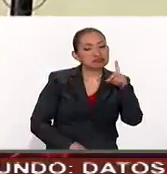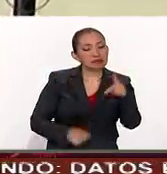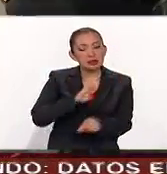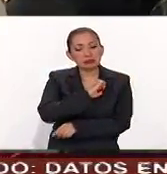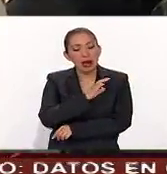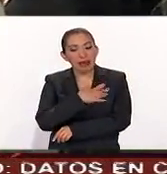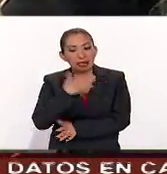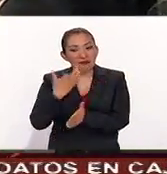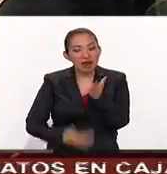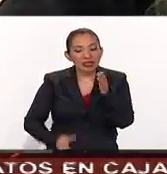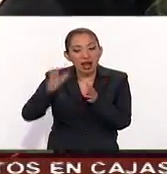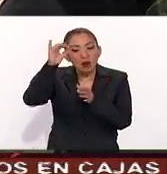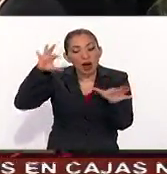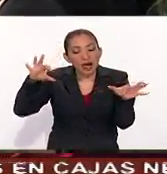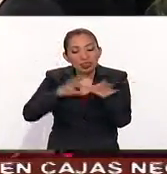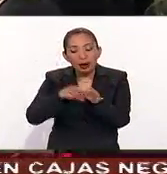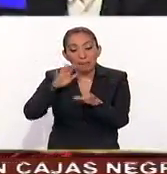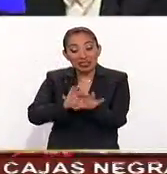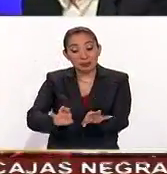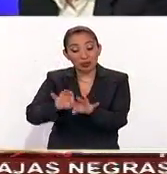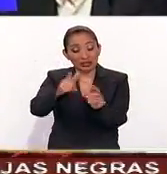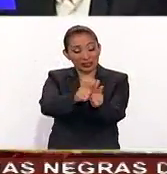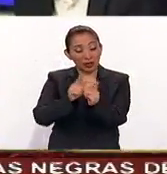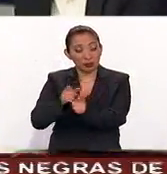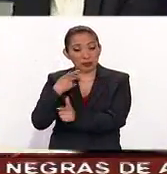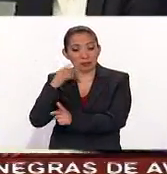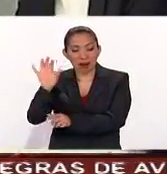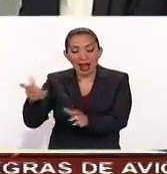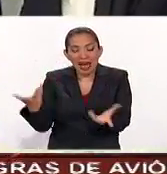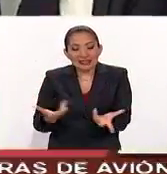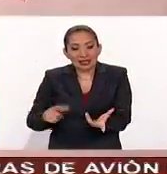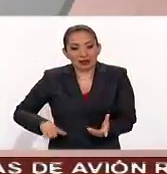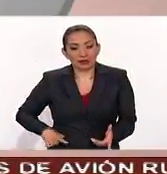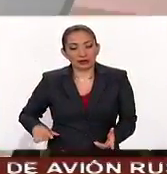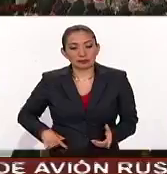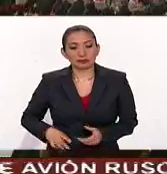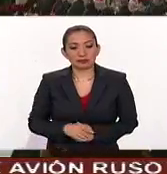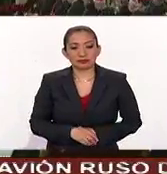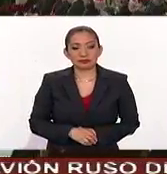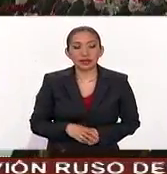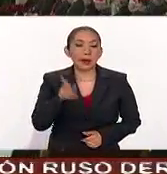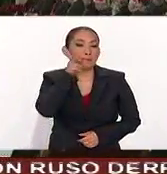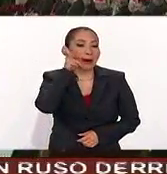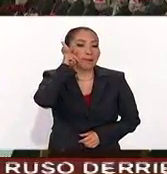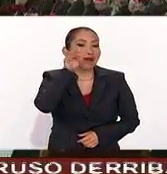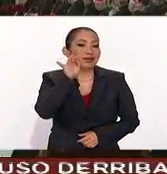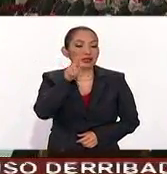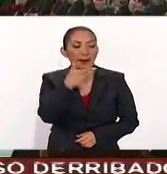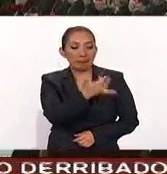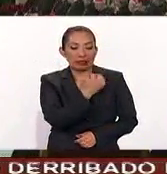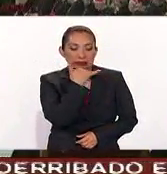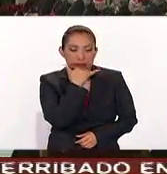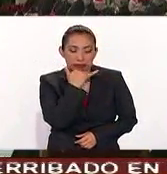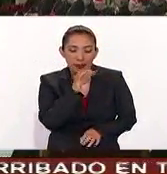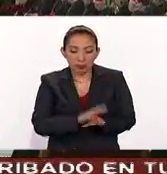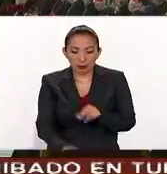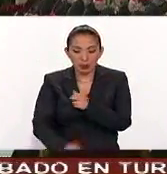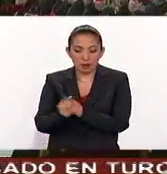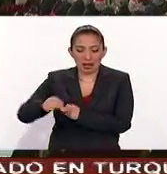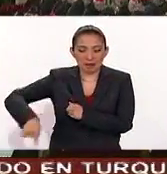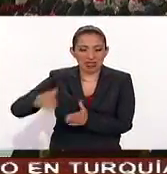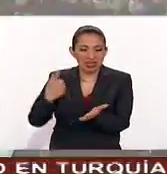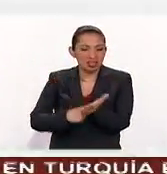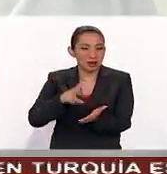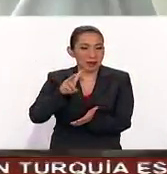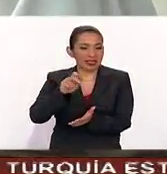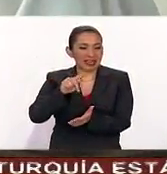España ante la falta de acuerdos entre los principales partidos para formar gobierno. El Papa Francisco pide perdón por los escándalos en el